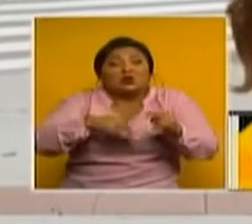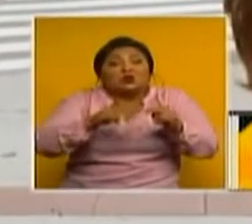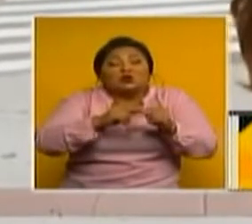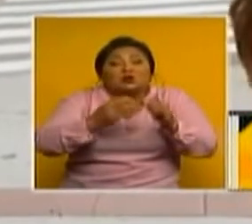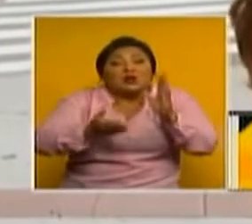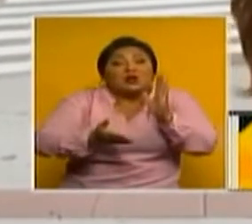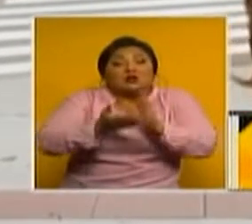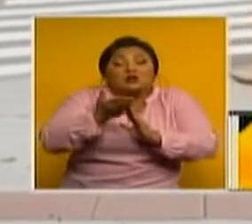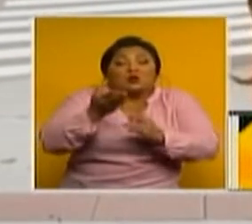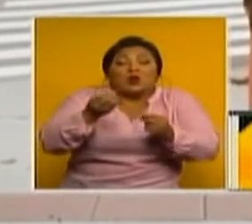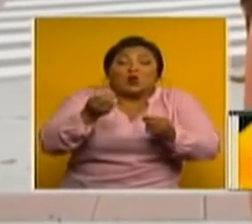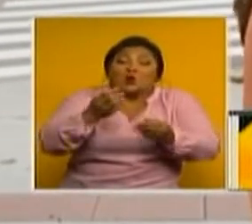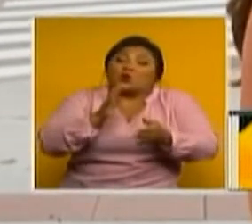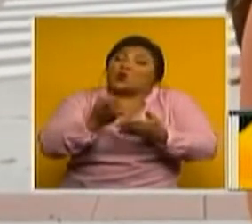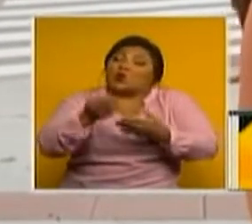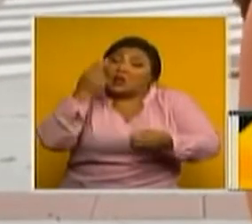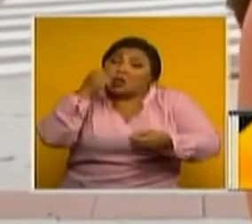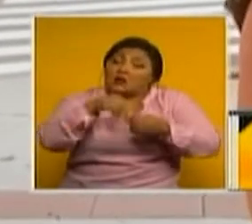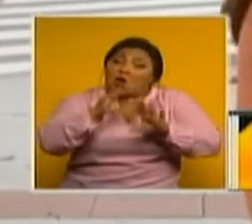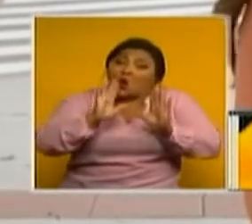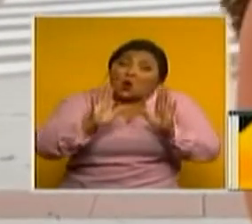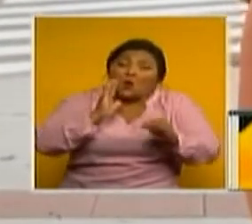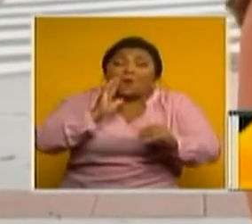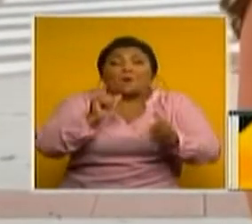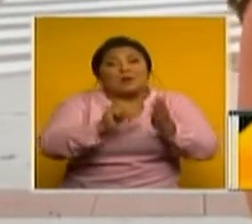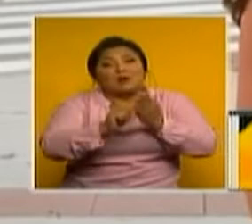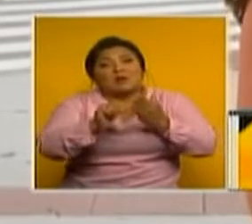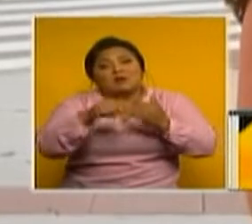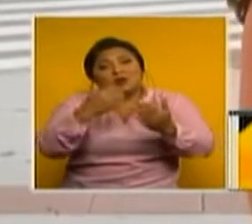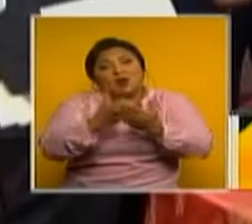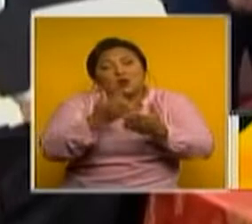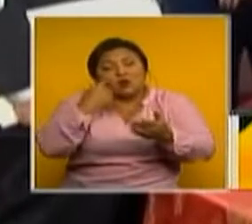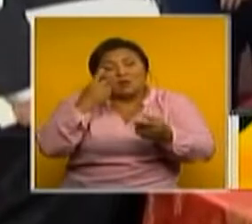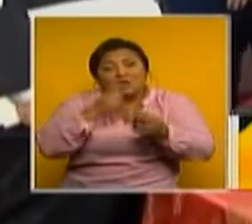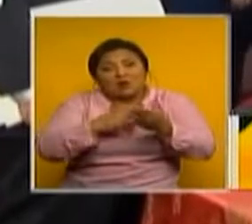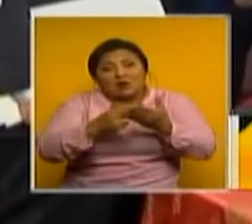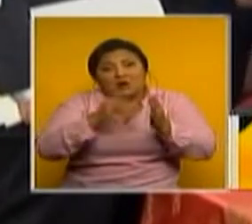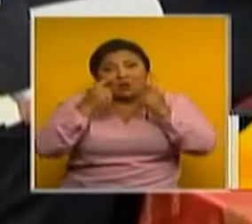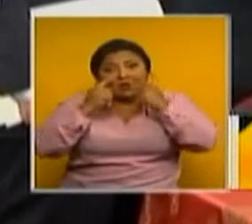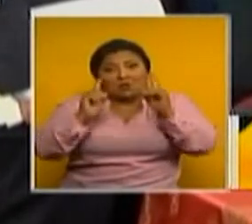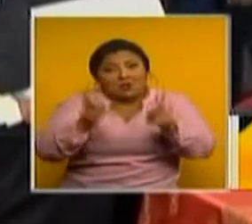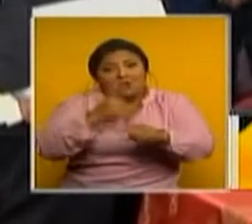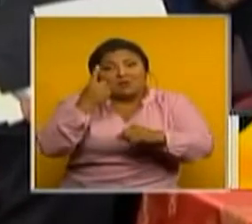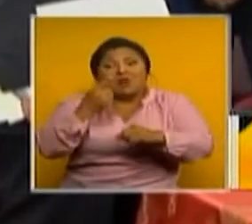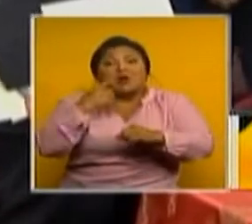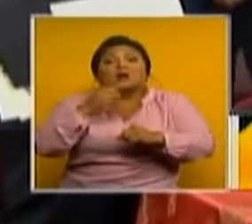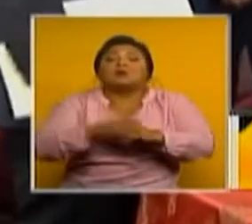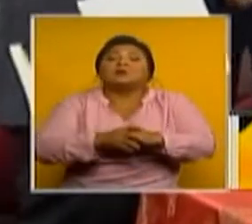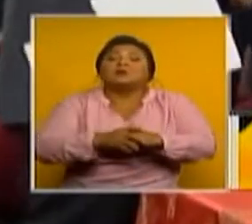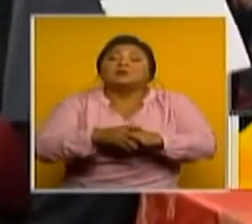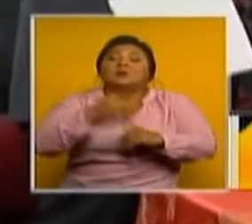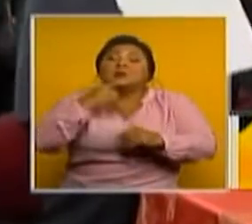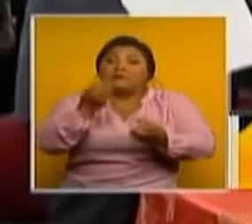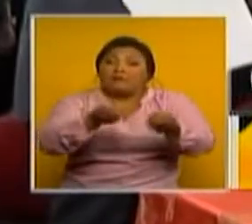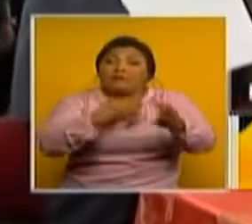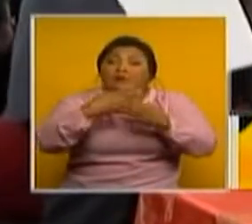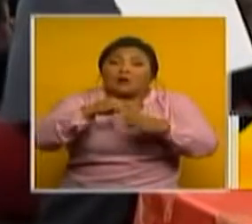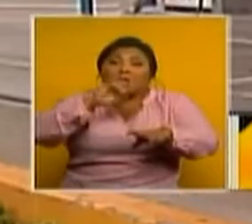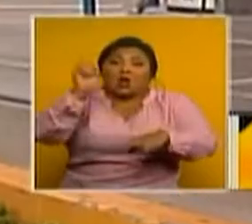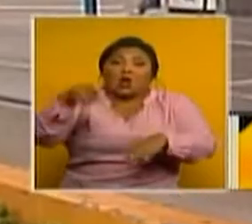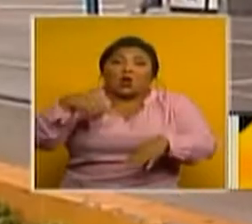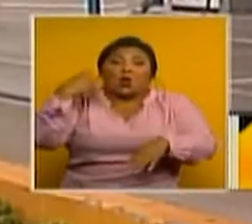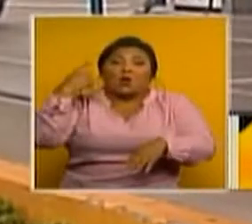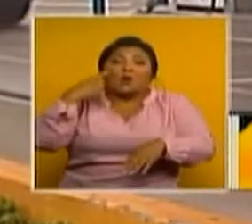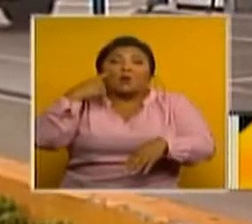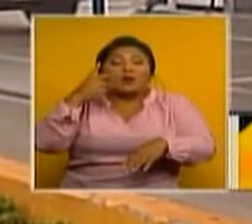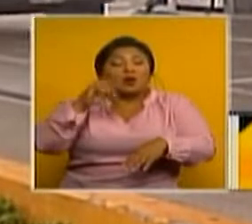subsidios una vez reciba el informe por parte del ministro de Economía. Lo que sí anunció el titular de esa cartera es que el gobierno no